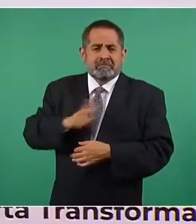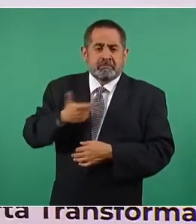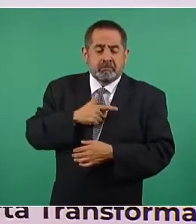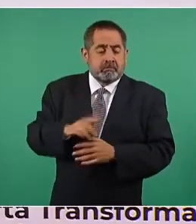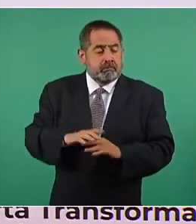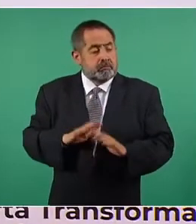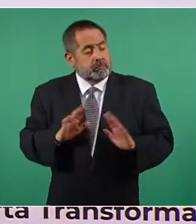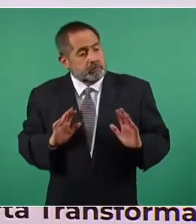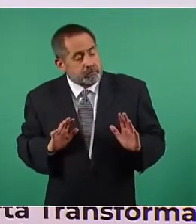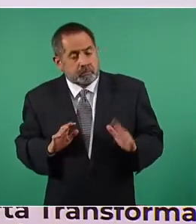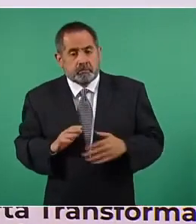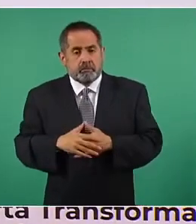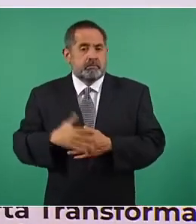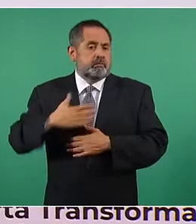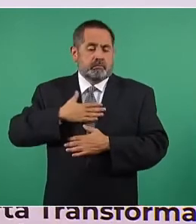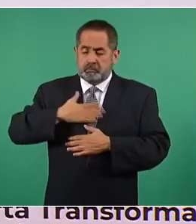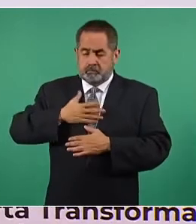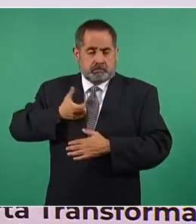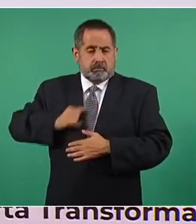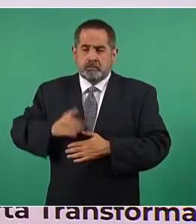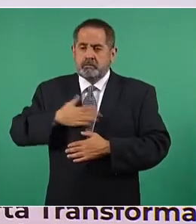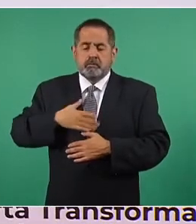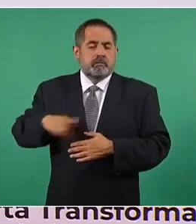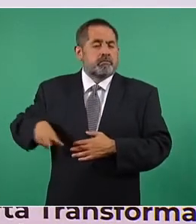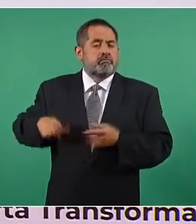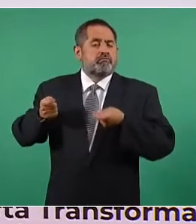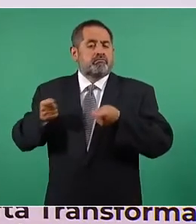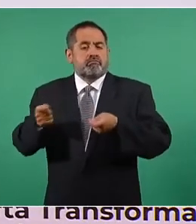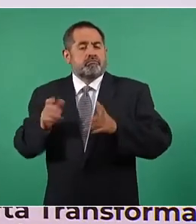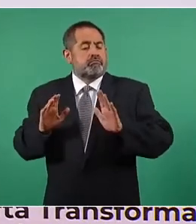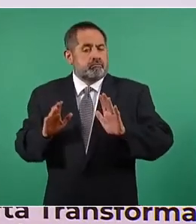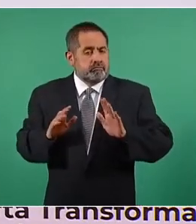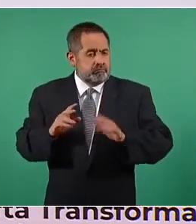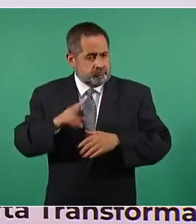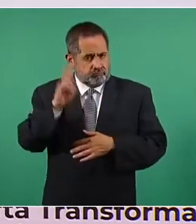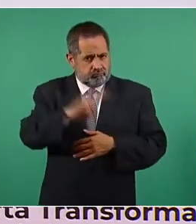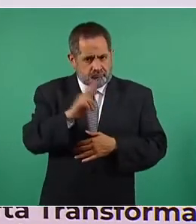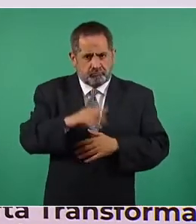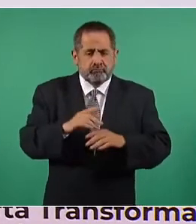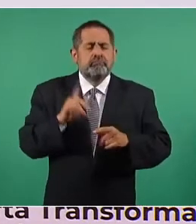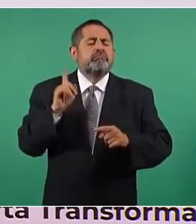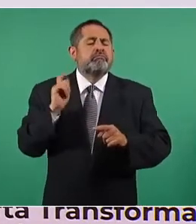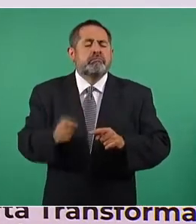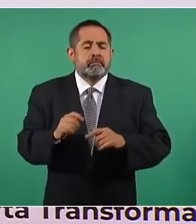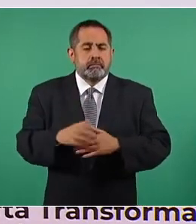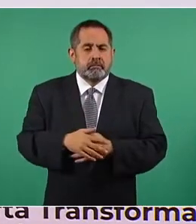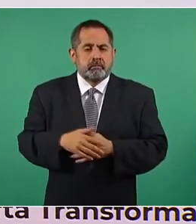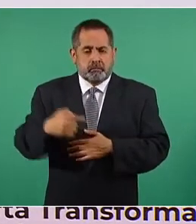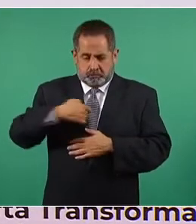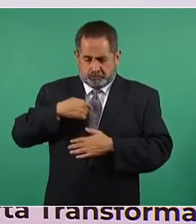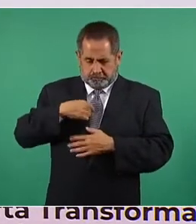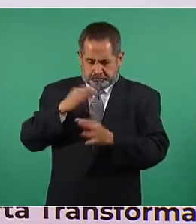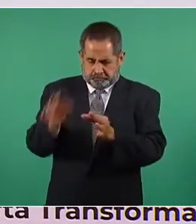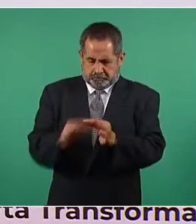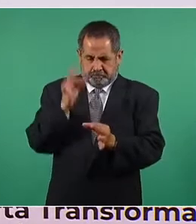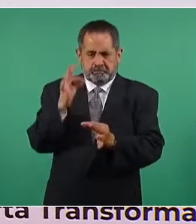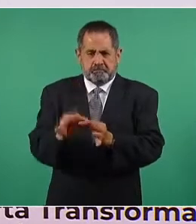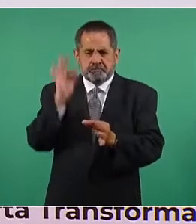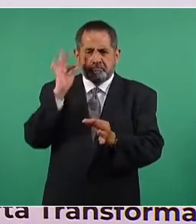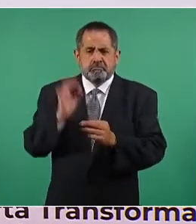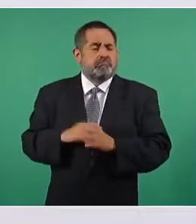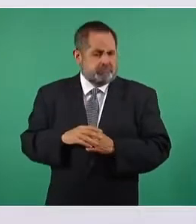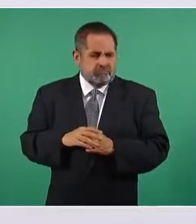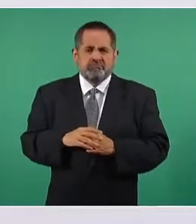mi estilo de gobernar. Pero nadie en honor a la verdad podrá decir que no he cumplido con mi compromiso